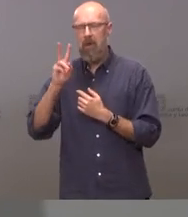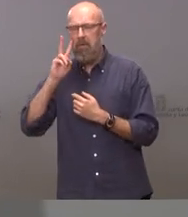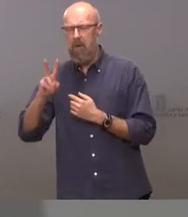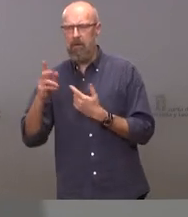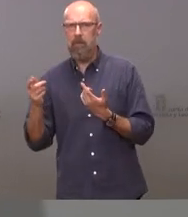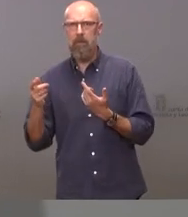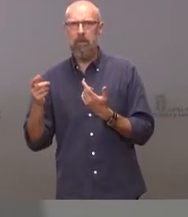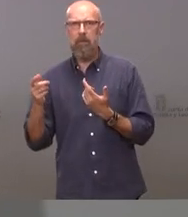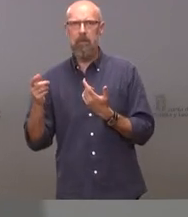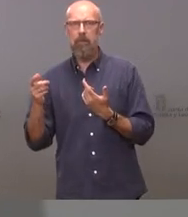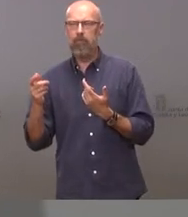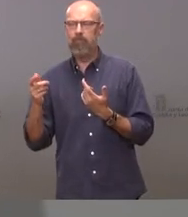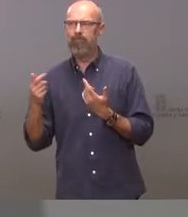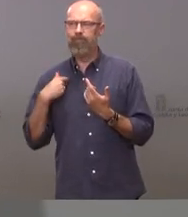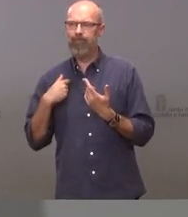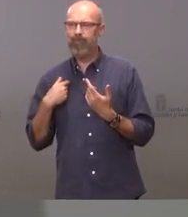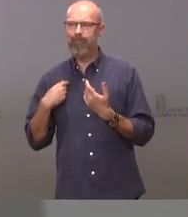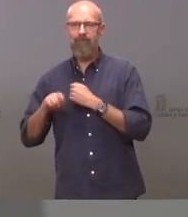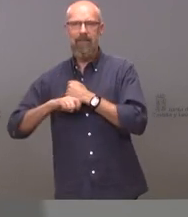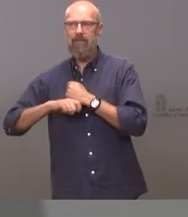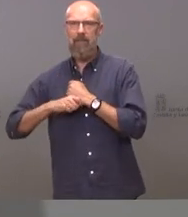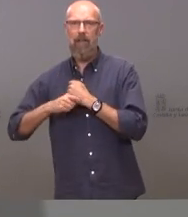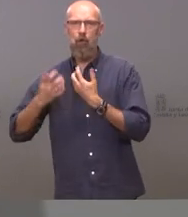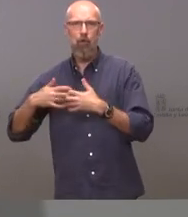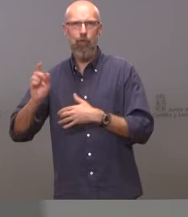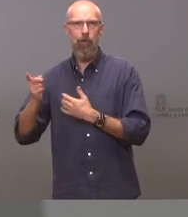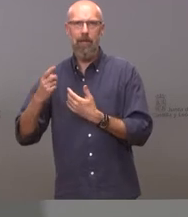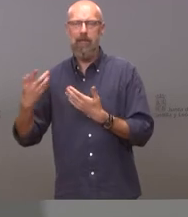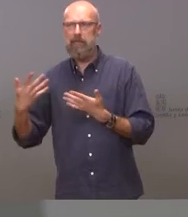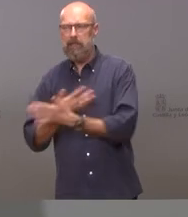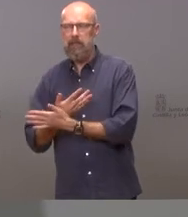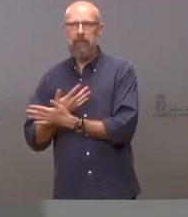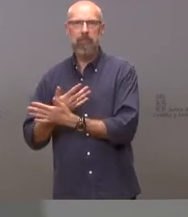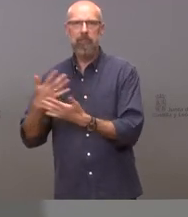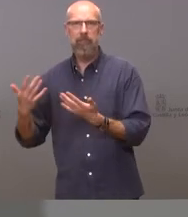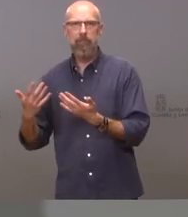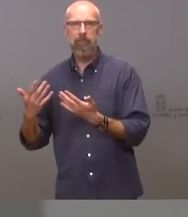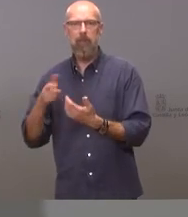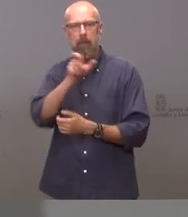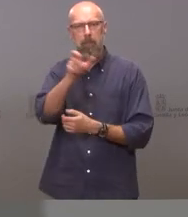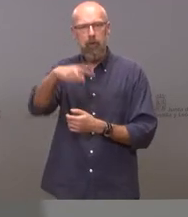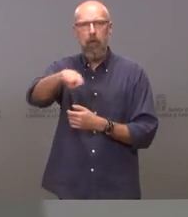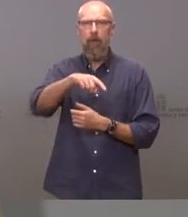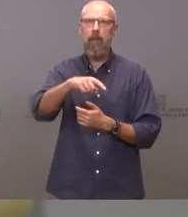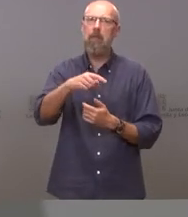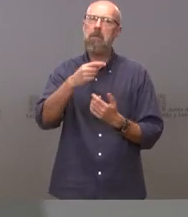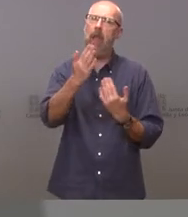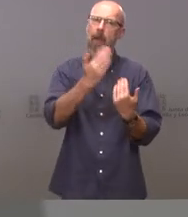se frustra su estrategia y los ciudadanos valoran el esfuerzo de